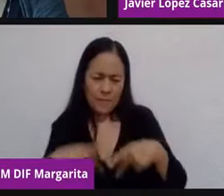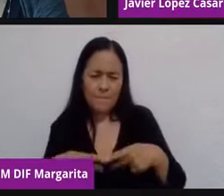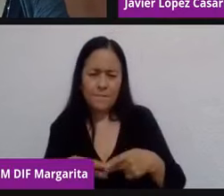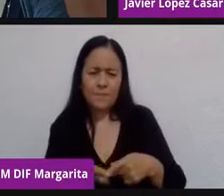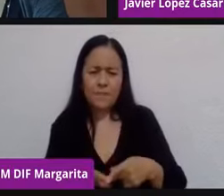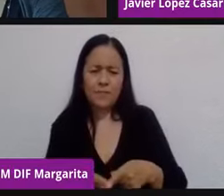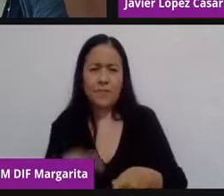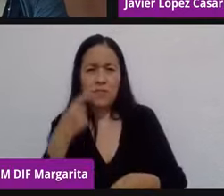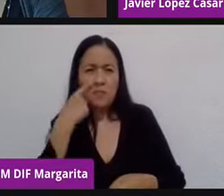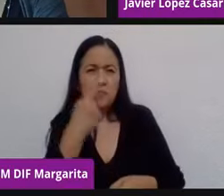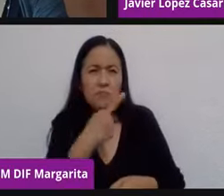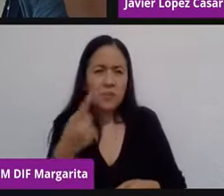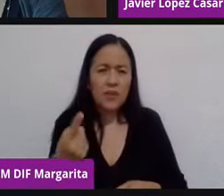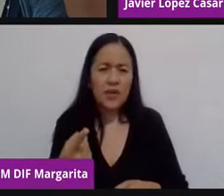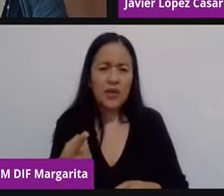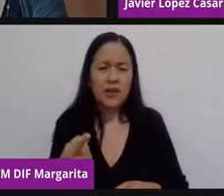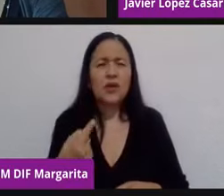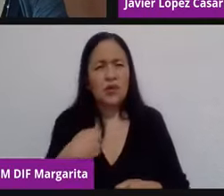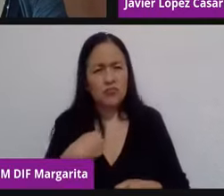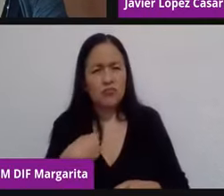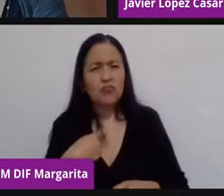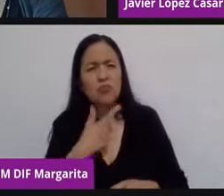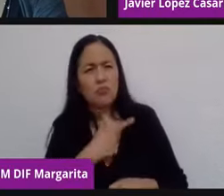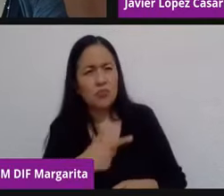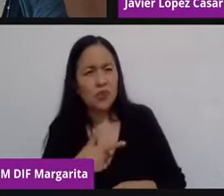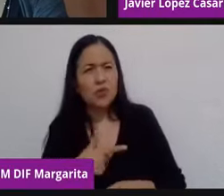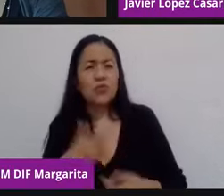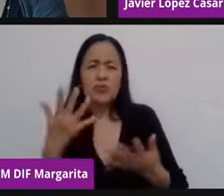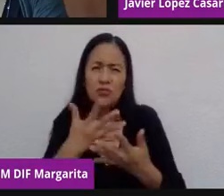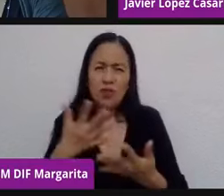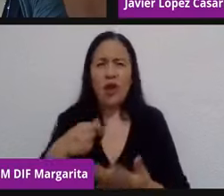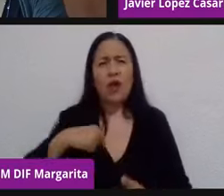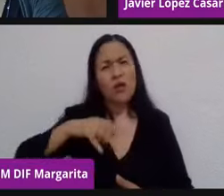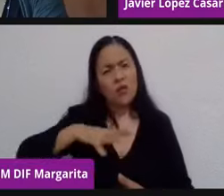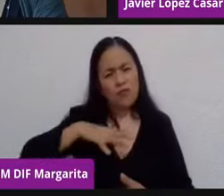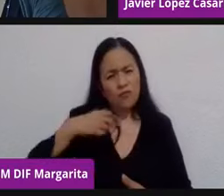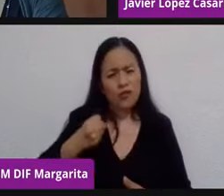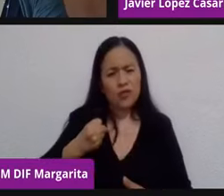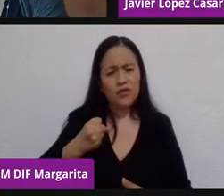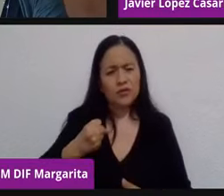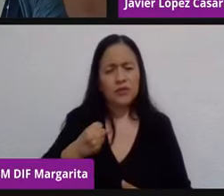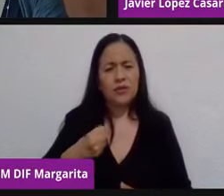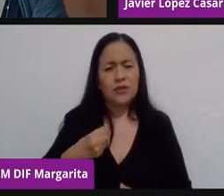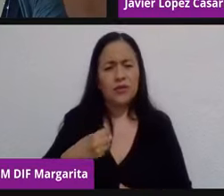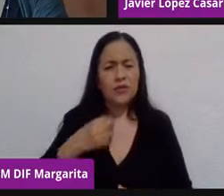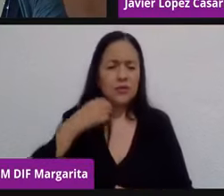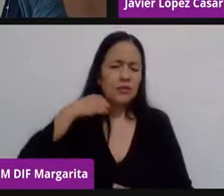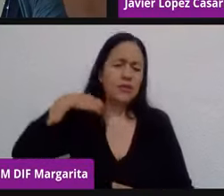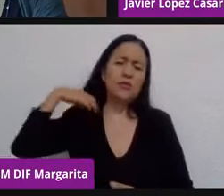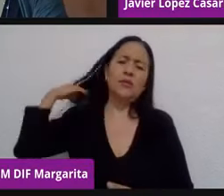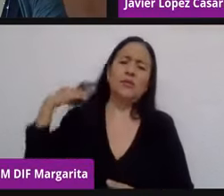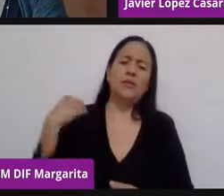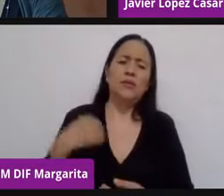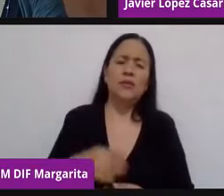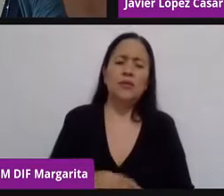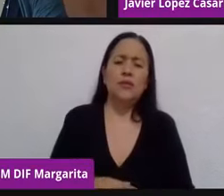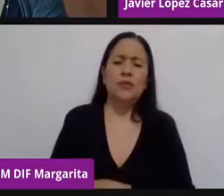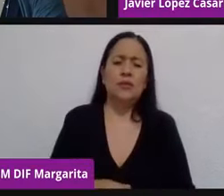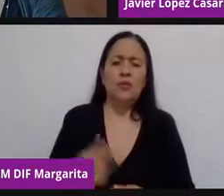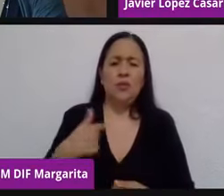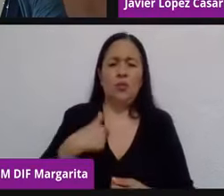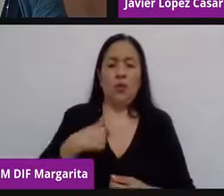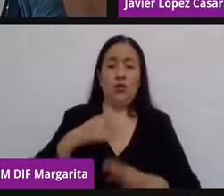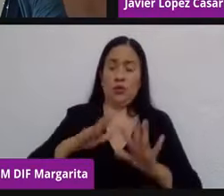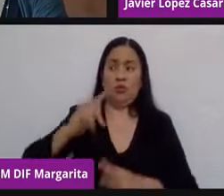cuantificar los esfuerzos. En lo que hagas en la vida hay diferentes posturas. No es ser un tecnócrata